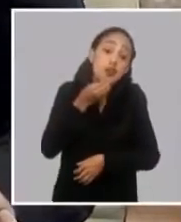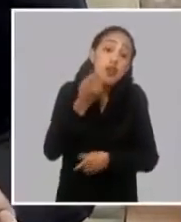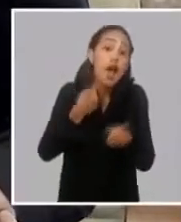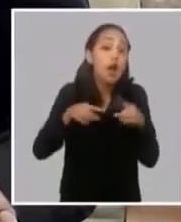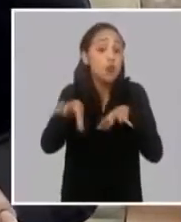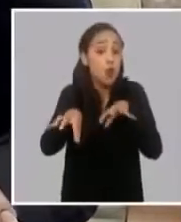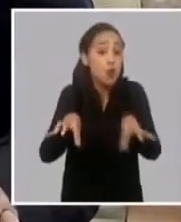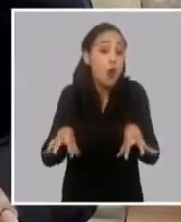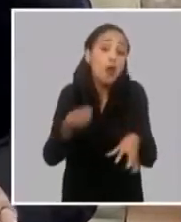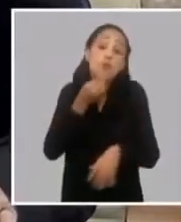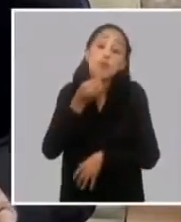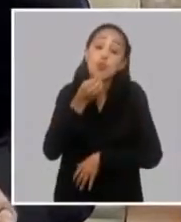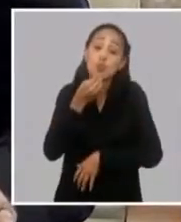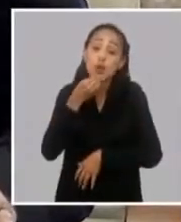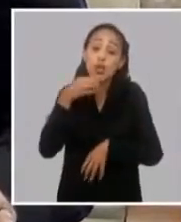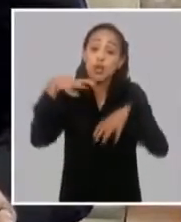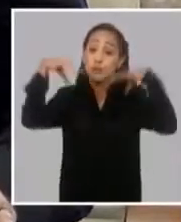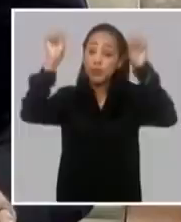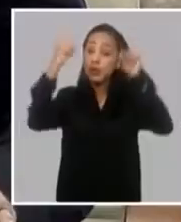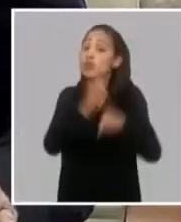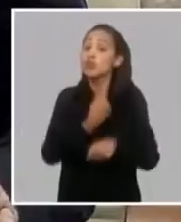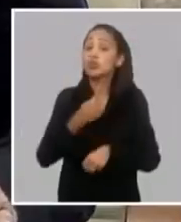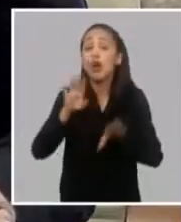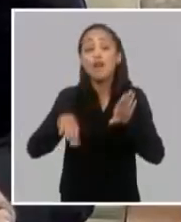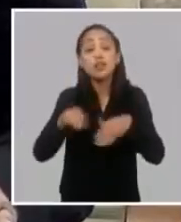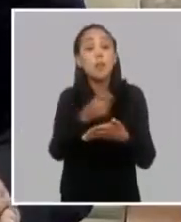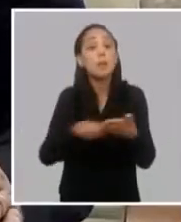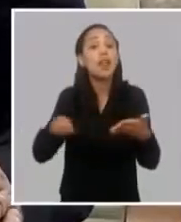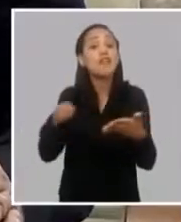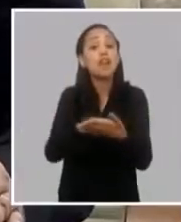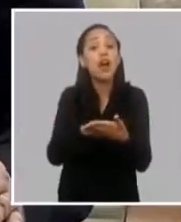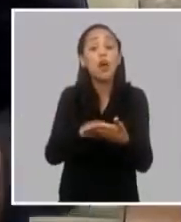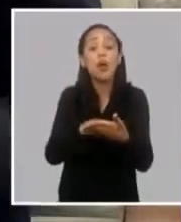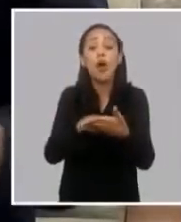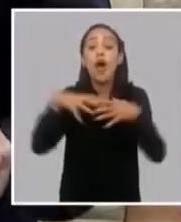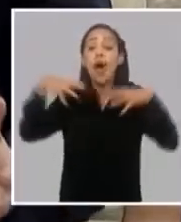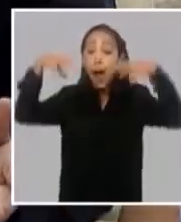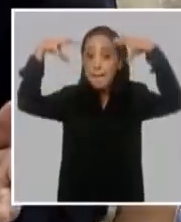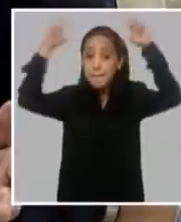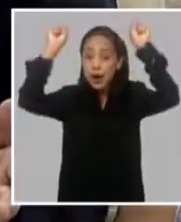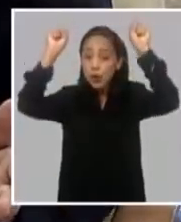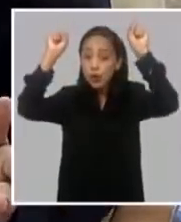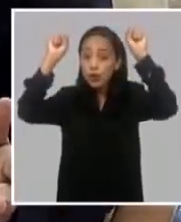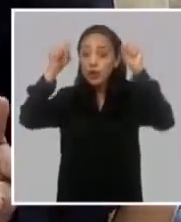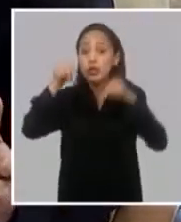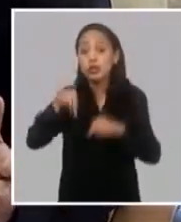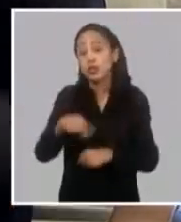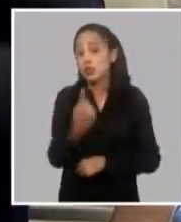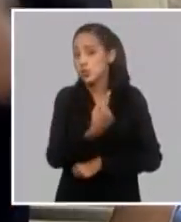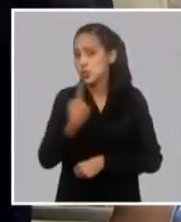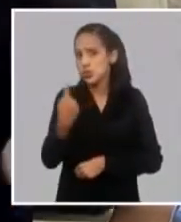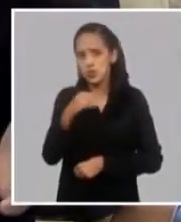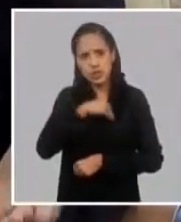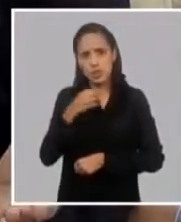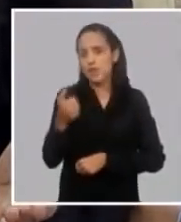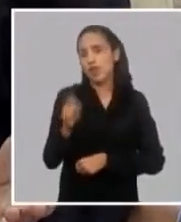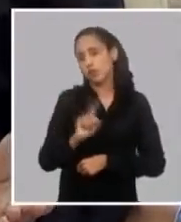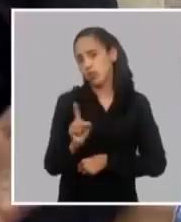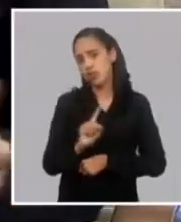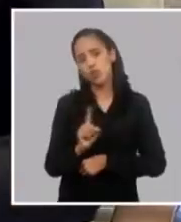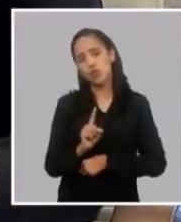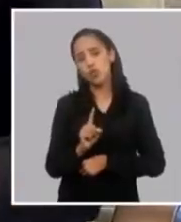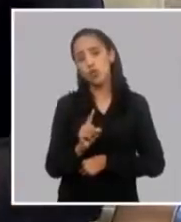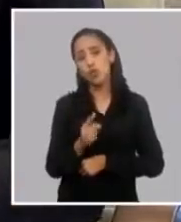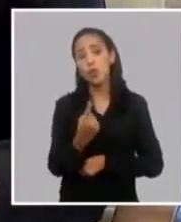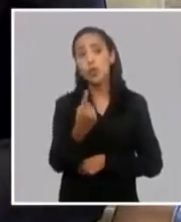y ha habido que planificar apagones. Pero esa planificación, tenemos que decir que no hemos estado satisfechos. Nunca estaremos satisfechos